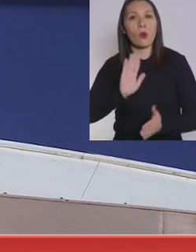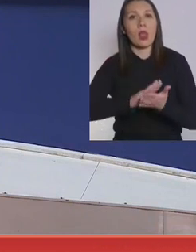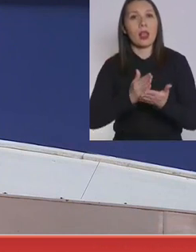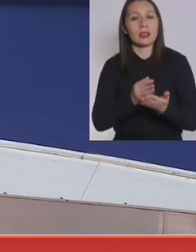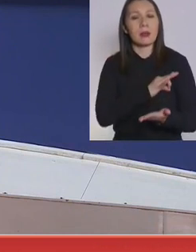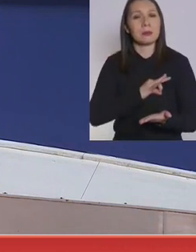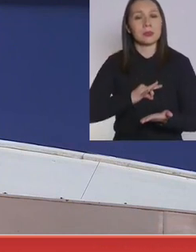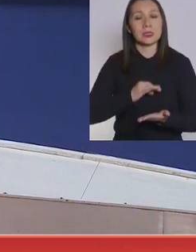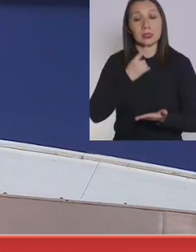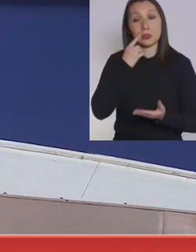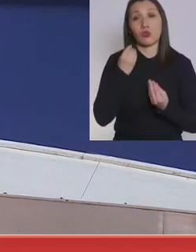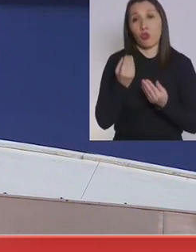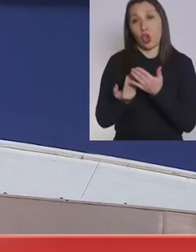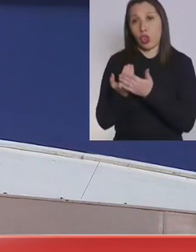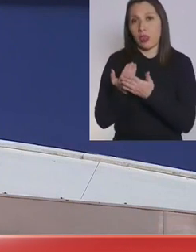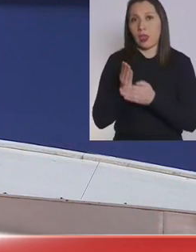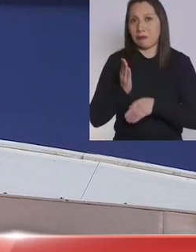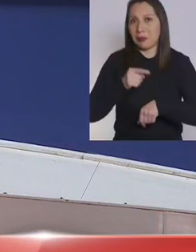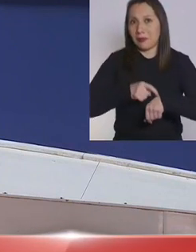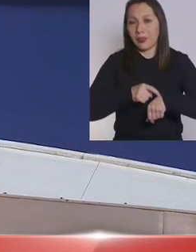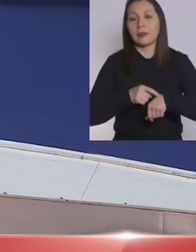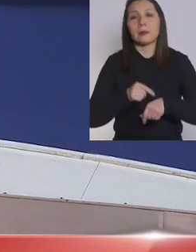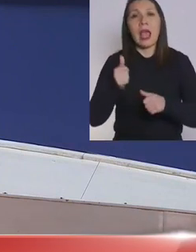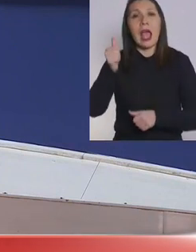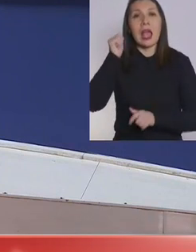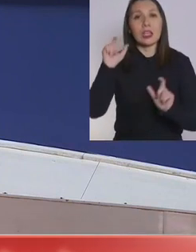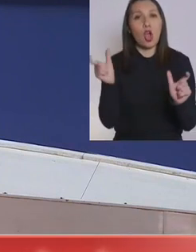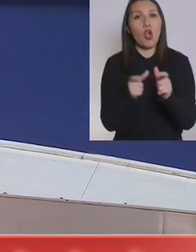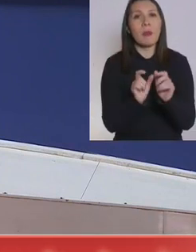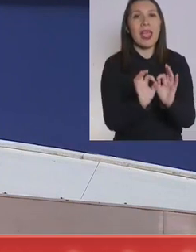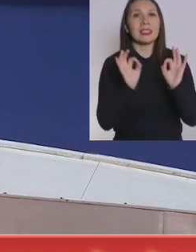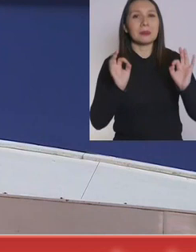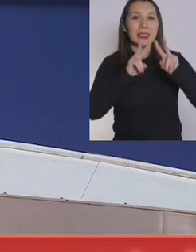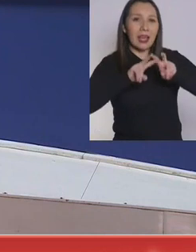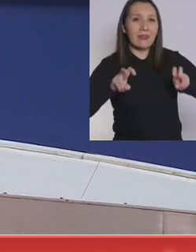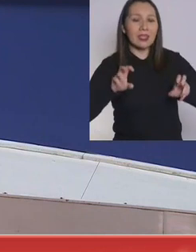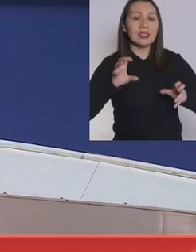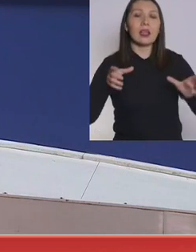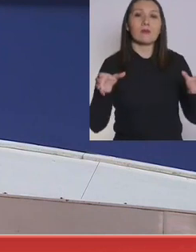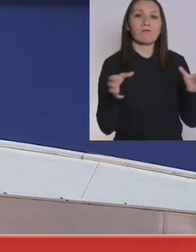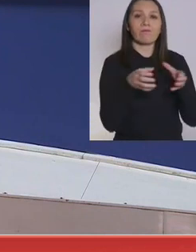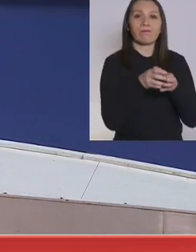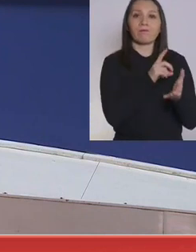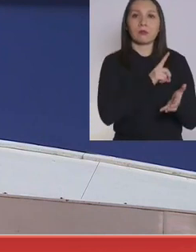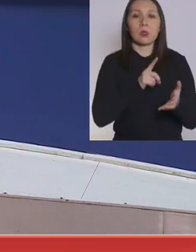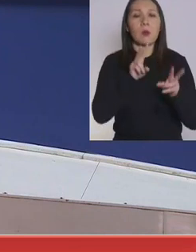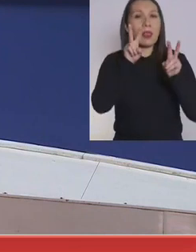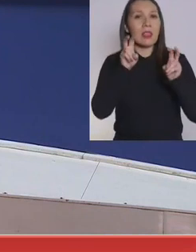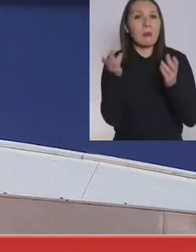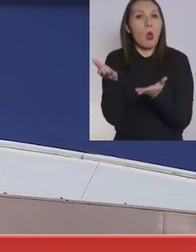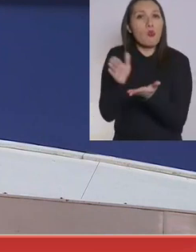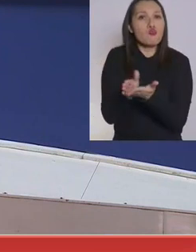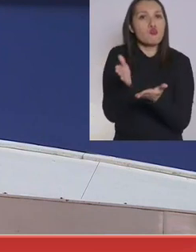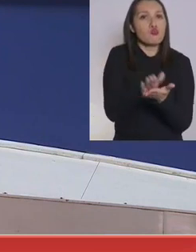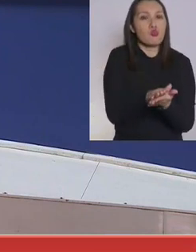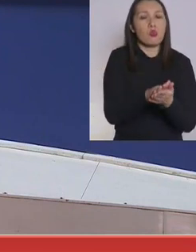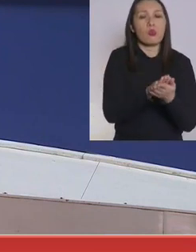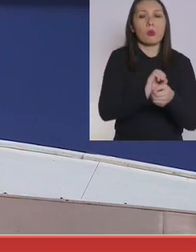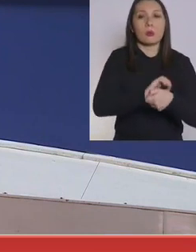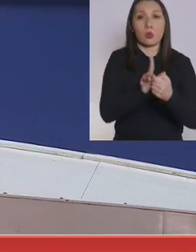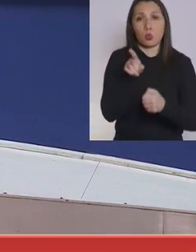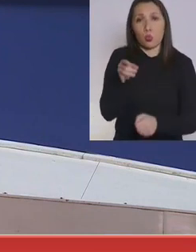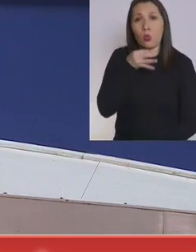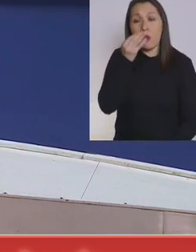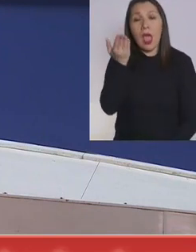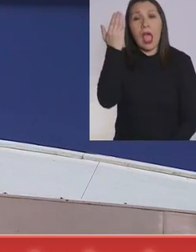ministro? Muy buenos días todavía. Ayer en una comisión especial investigadora de la Cámara relacionada a las defunciones asociadas al COVID, usted